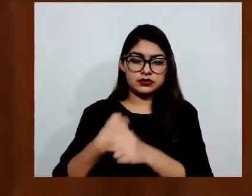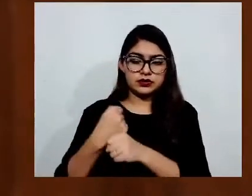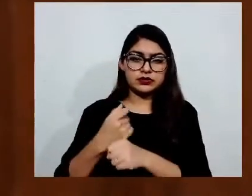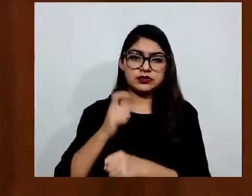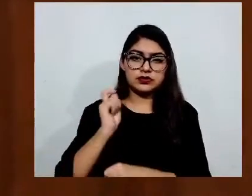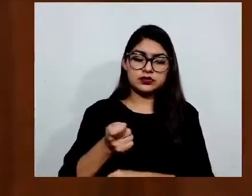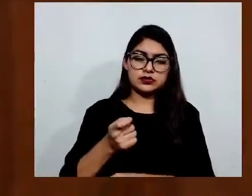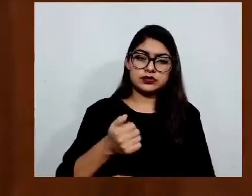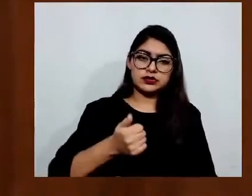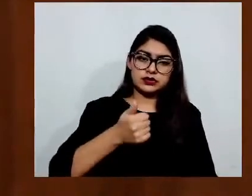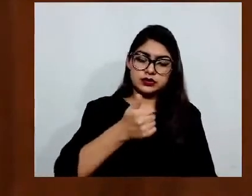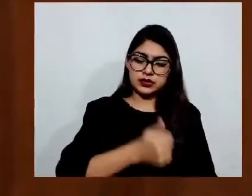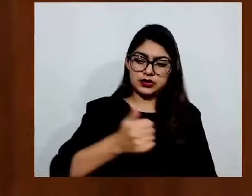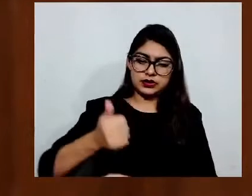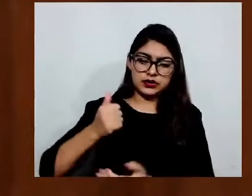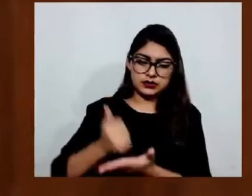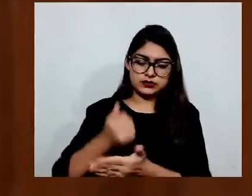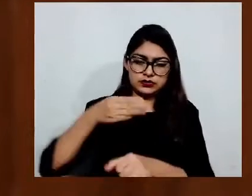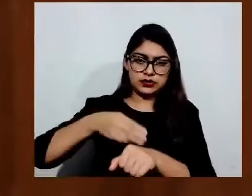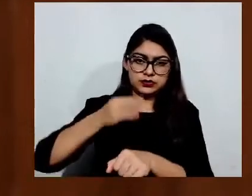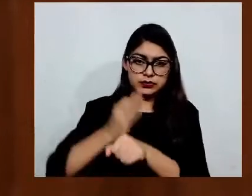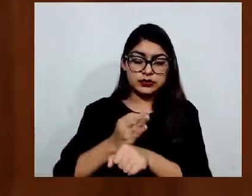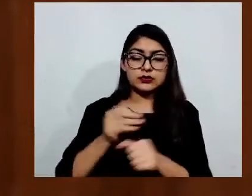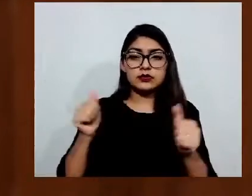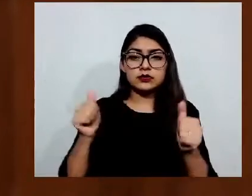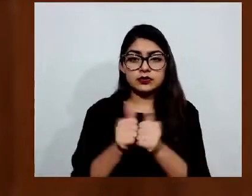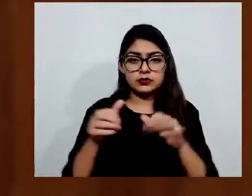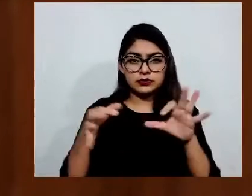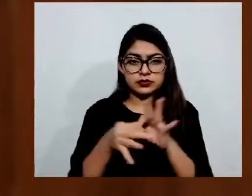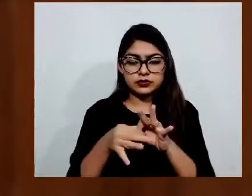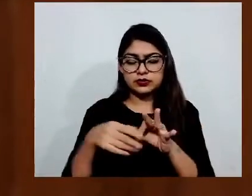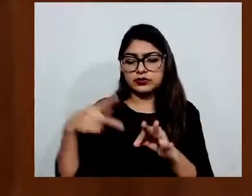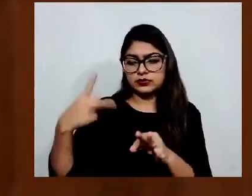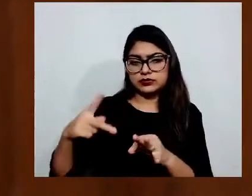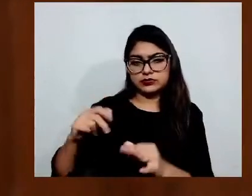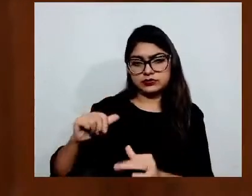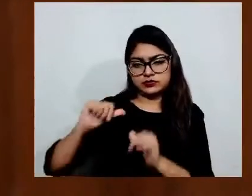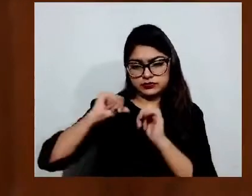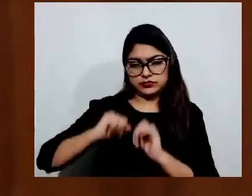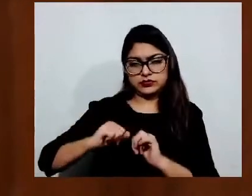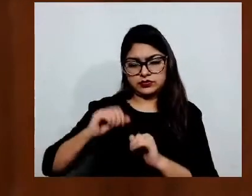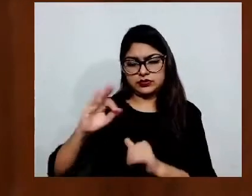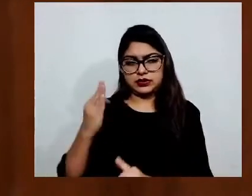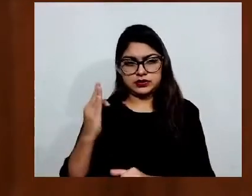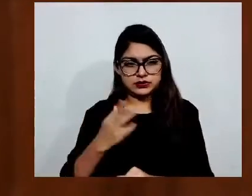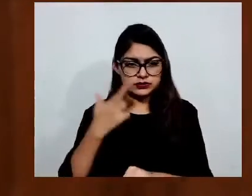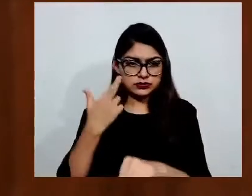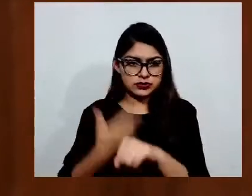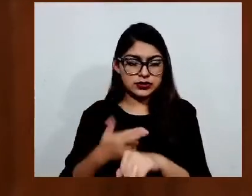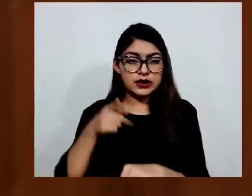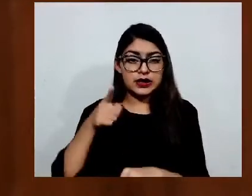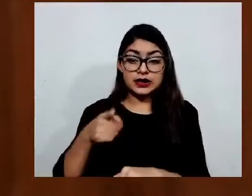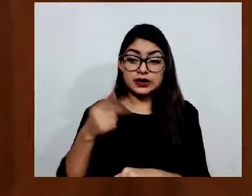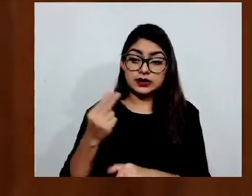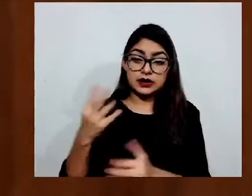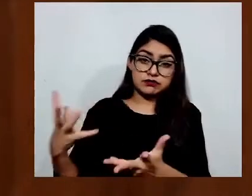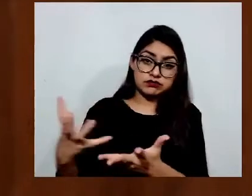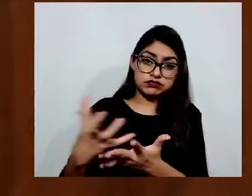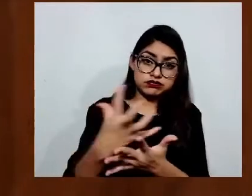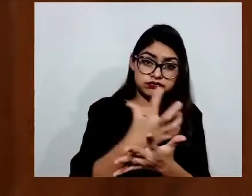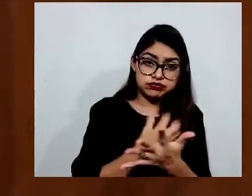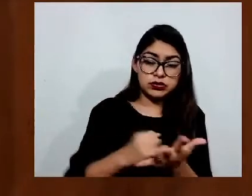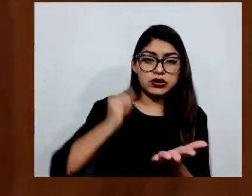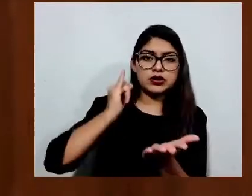los servicios de tesorería, llevan a cabo la mayor recaudación del impuesto predial y de los derechos de agua